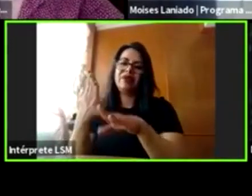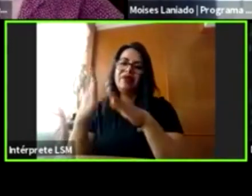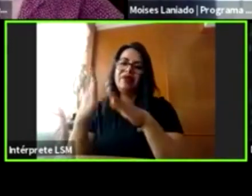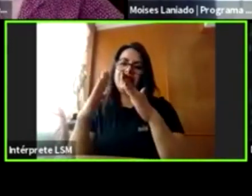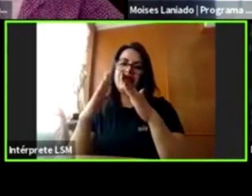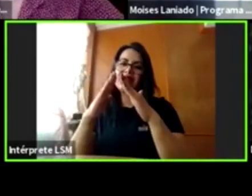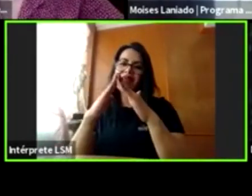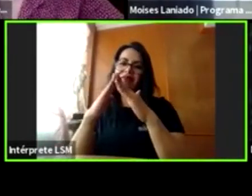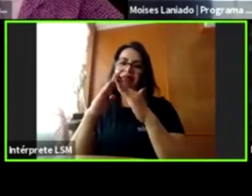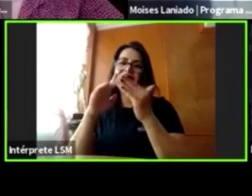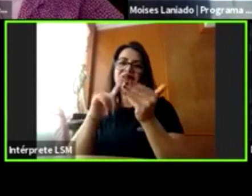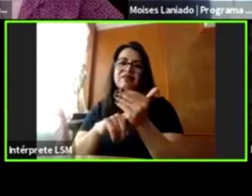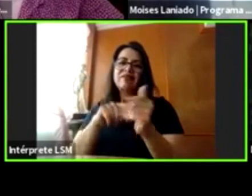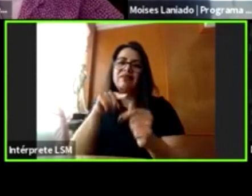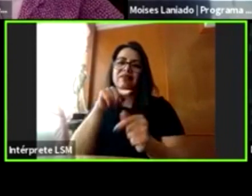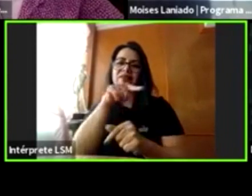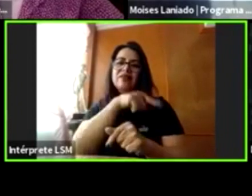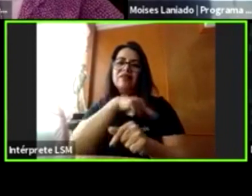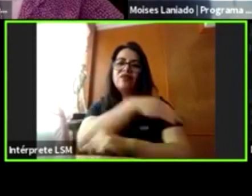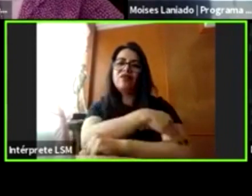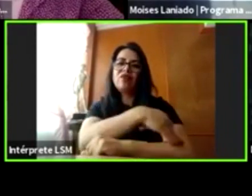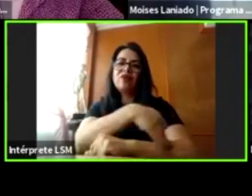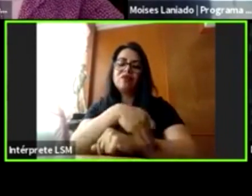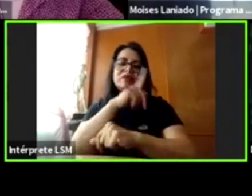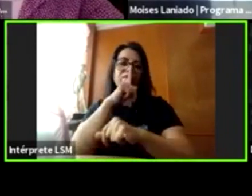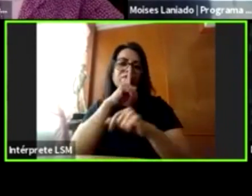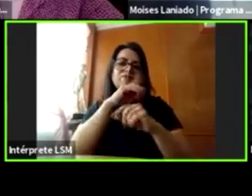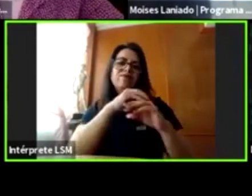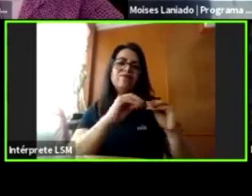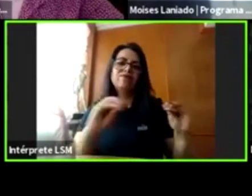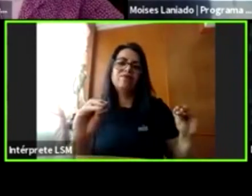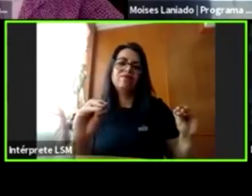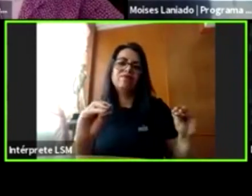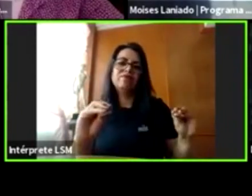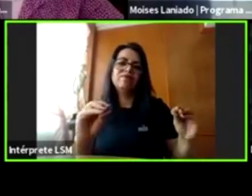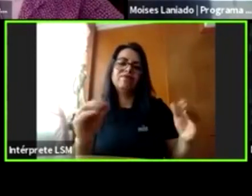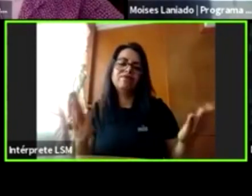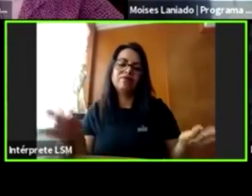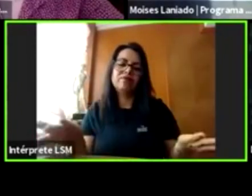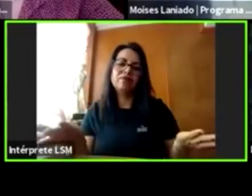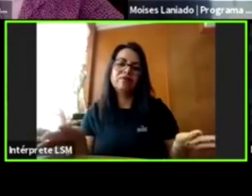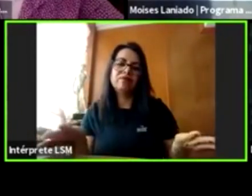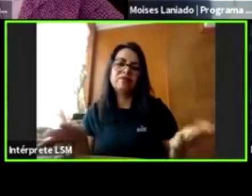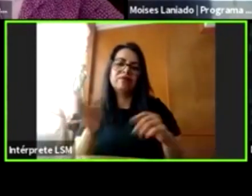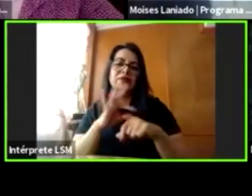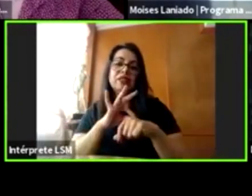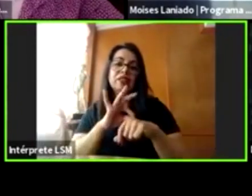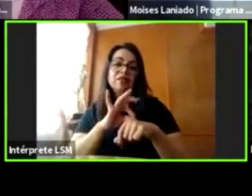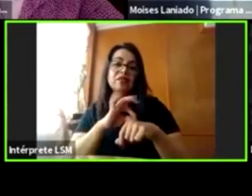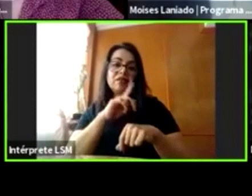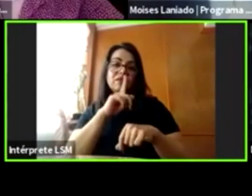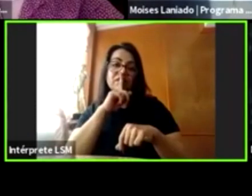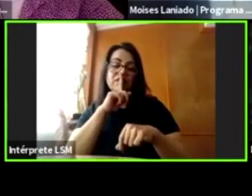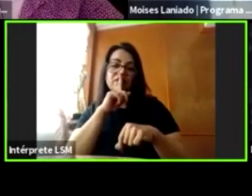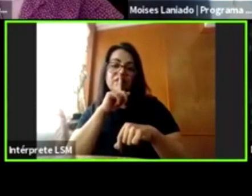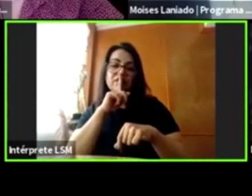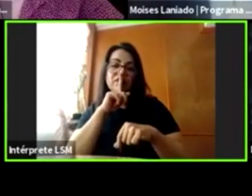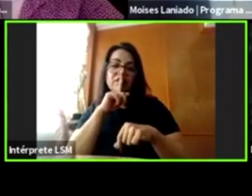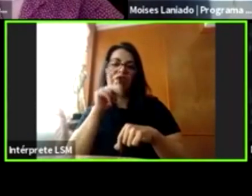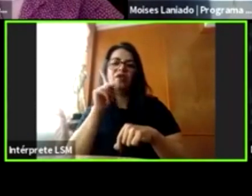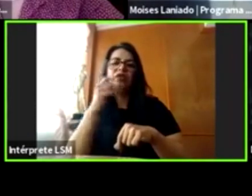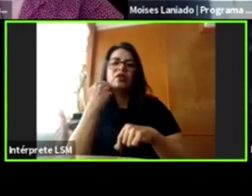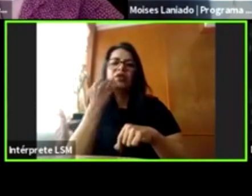la violencia sexual y fallible. Bueno, el testigo, el callar, vamos a subrayar estas palabras, pero quiero seguir con esta conversación,